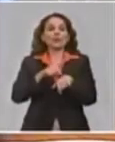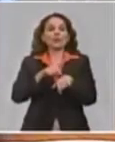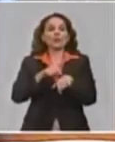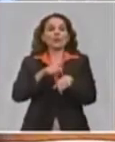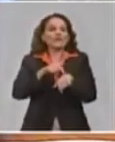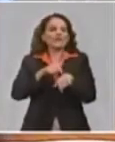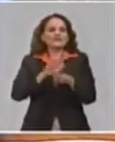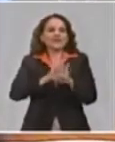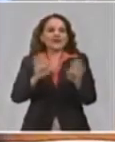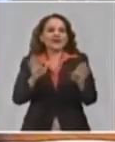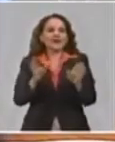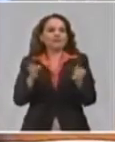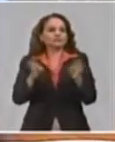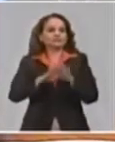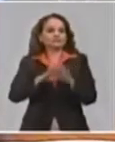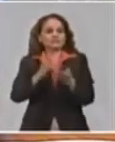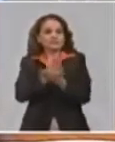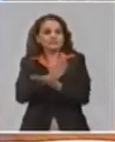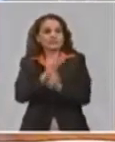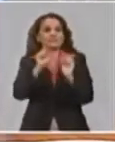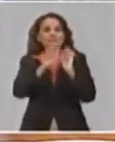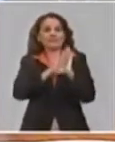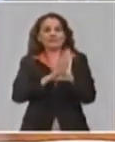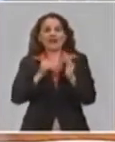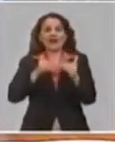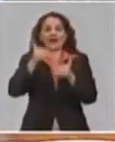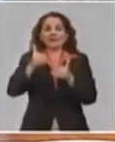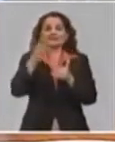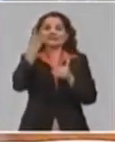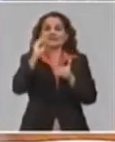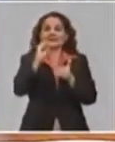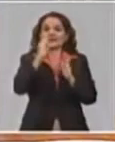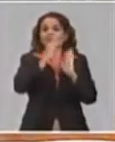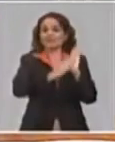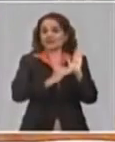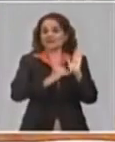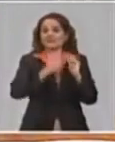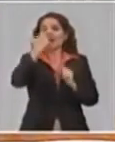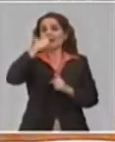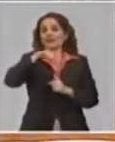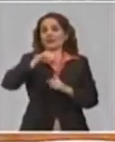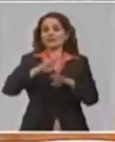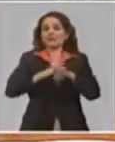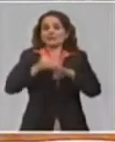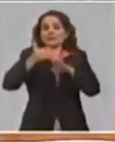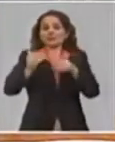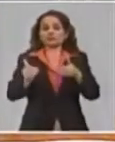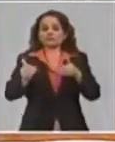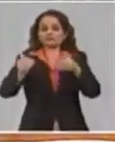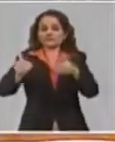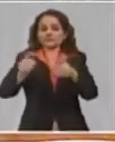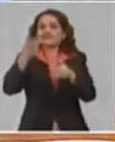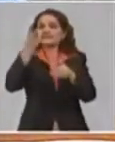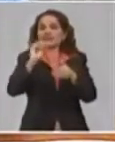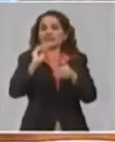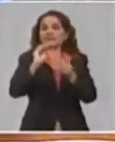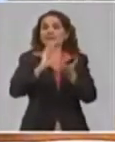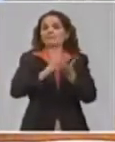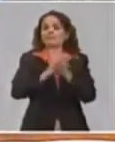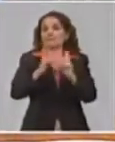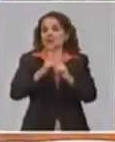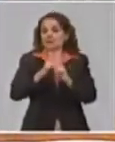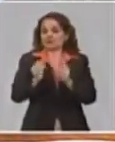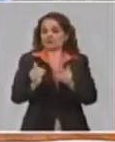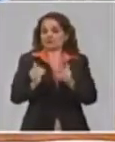el 30 de abril y posteriormente informó que eran hasta el 30 de mayo. Y muchas personas